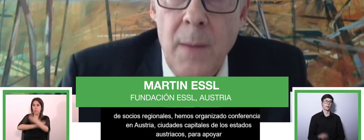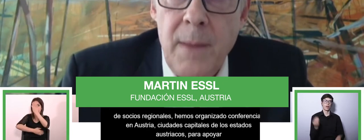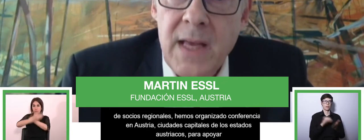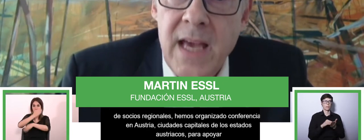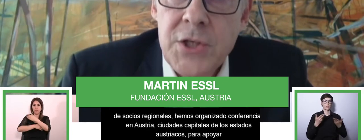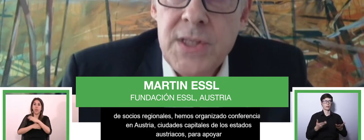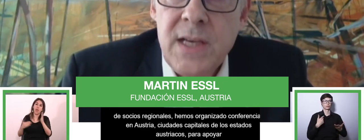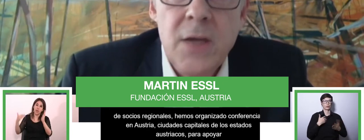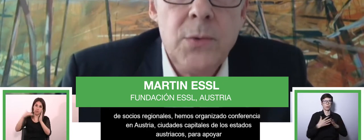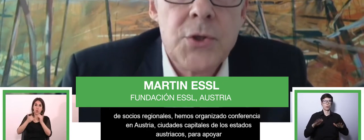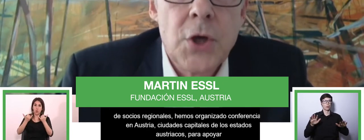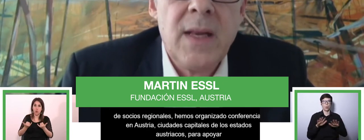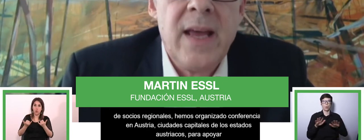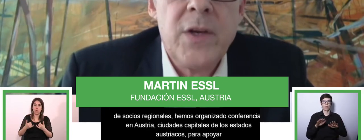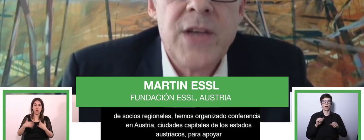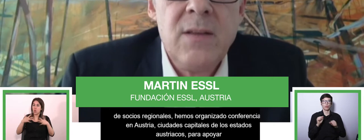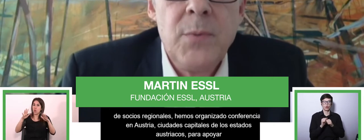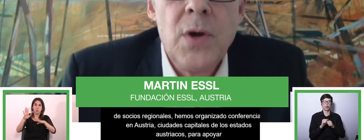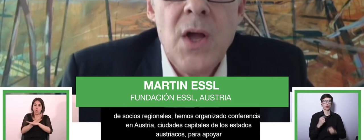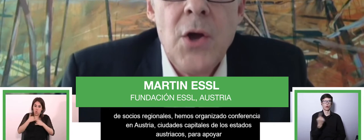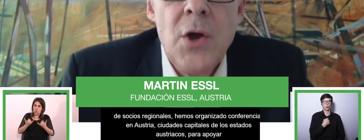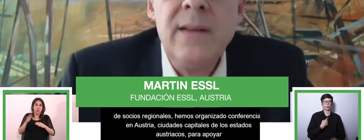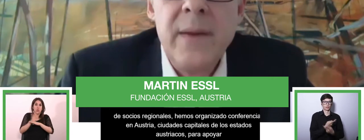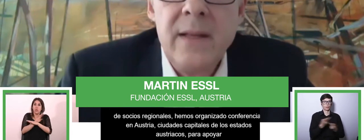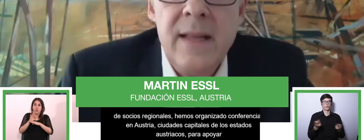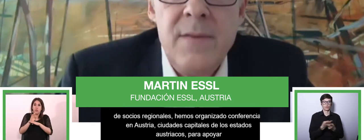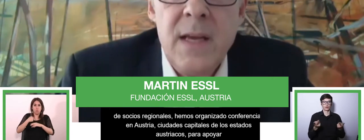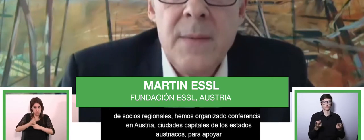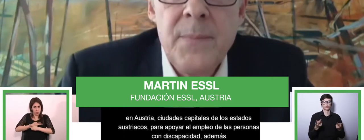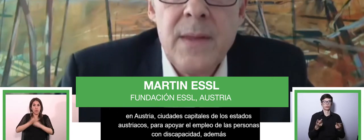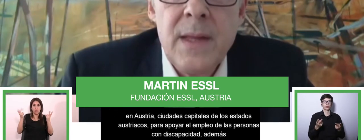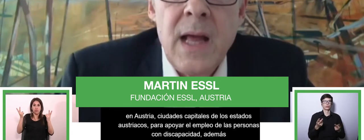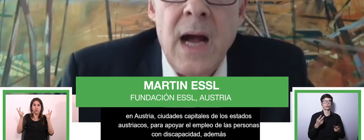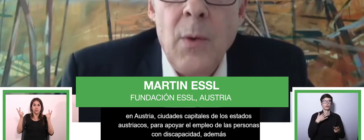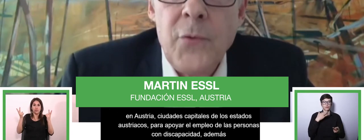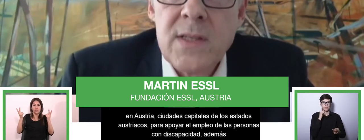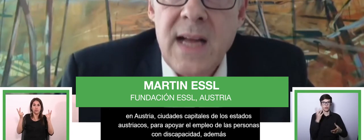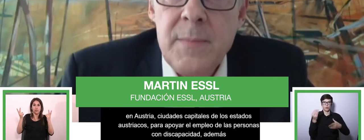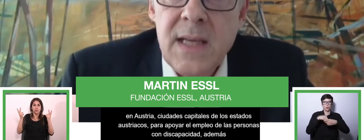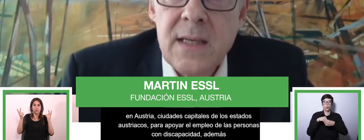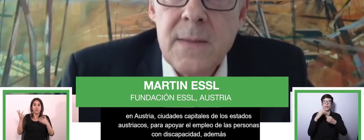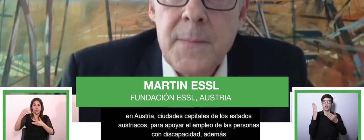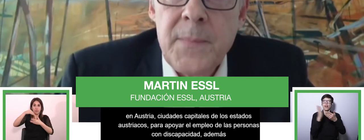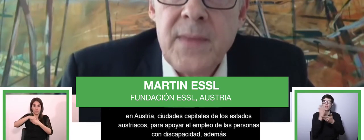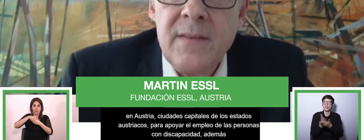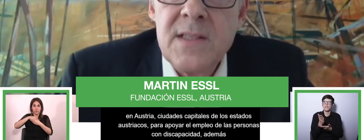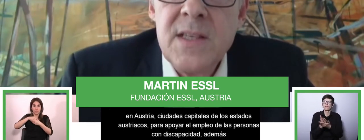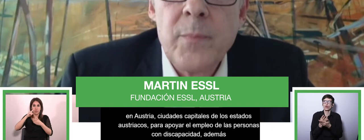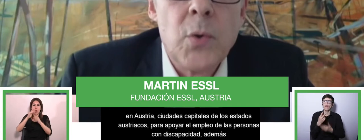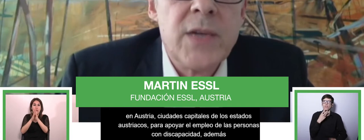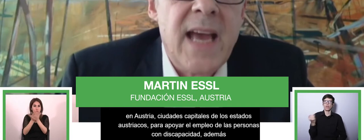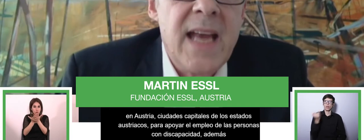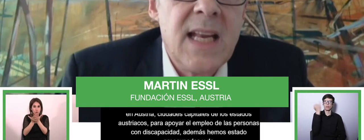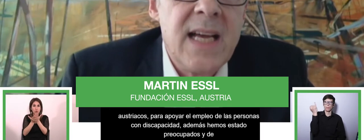estado muy ocupados con nuestras publicaciones que incluyen libros sobre vida independiente